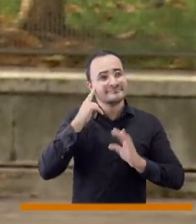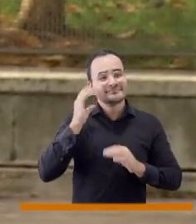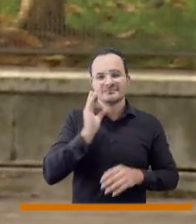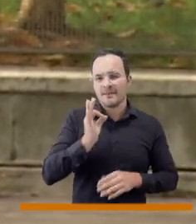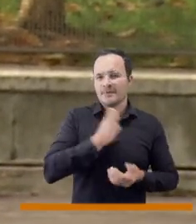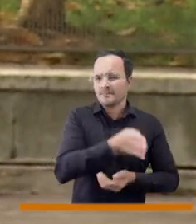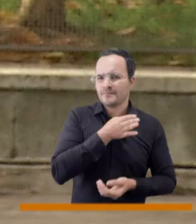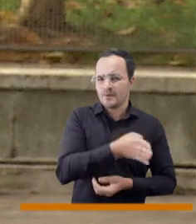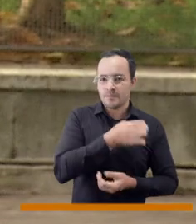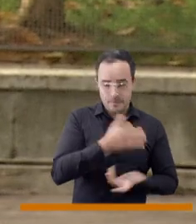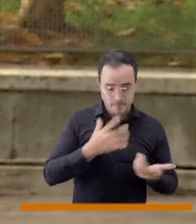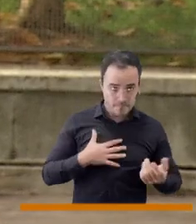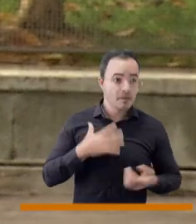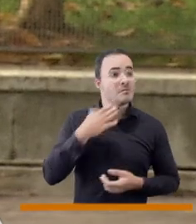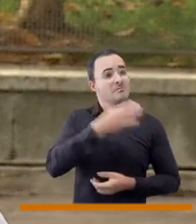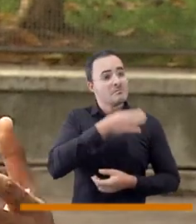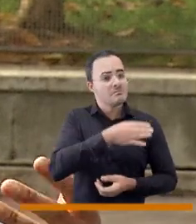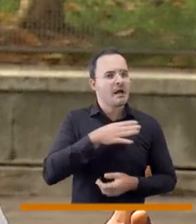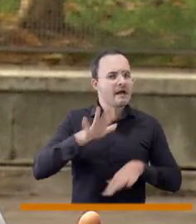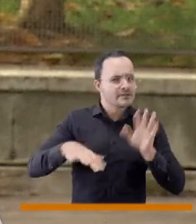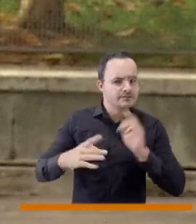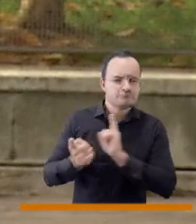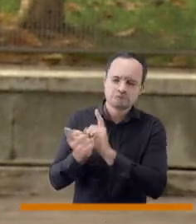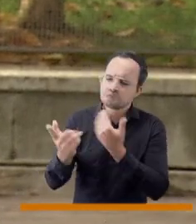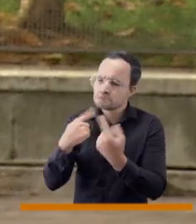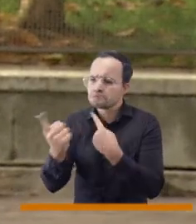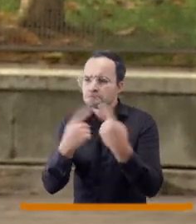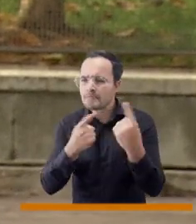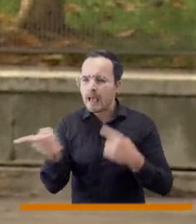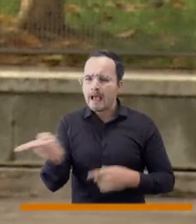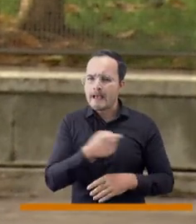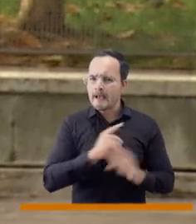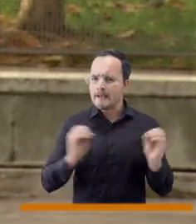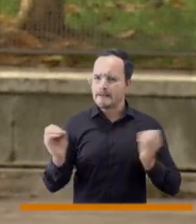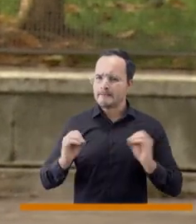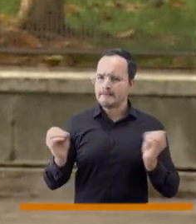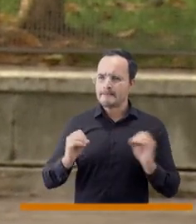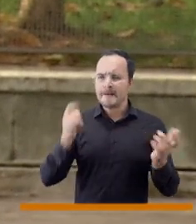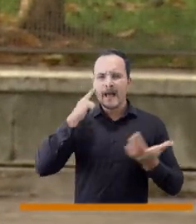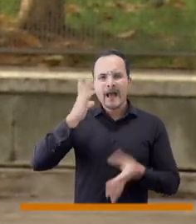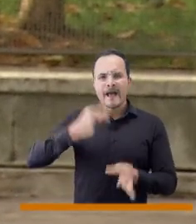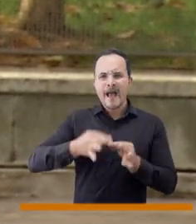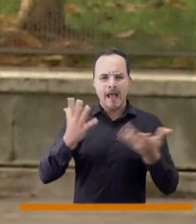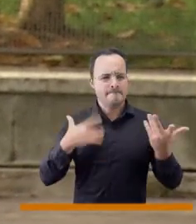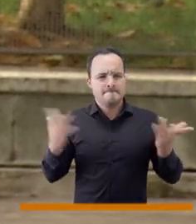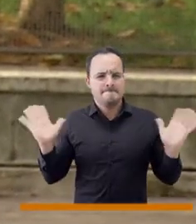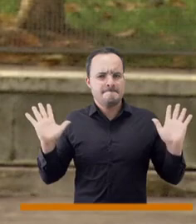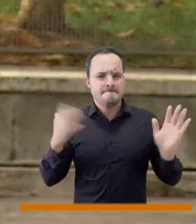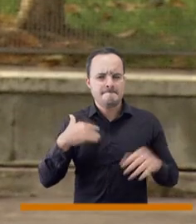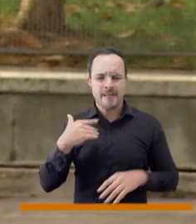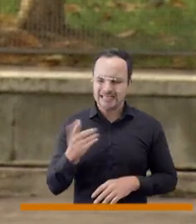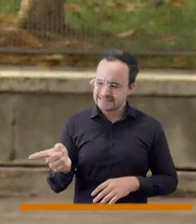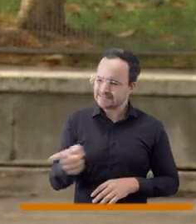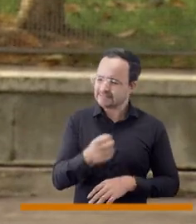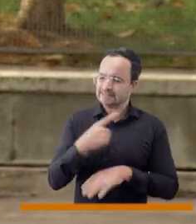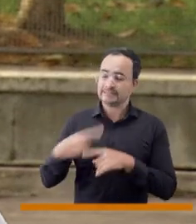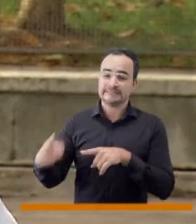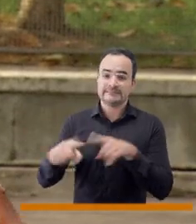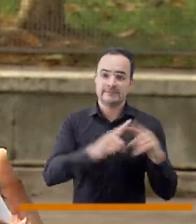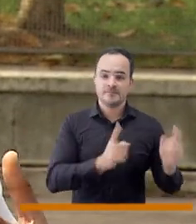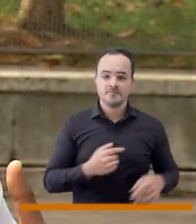rosario en familia y siento que cuando vamos a la calle e identificamos ciertos comportamientos esa es una de las razones. De hecho,